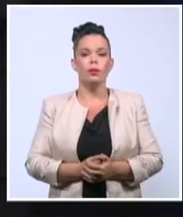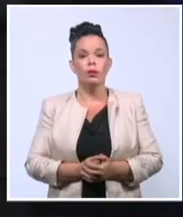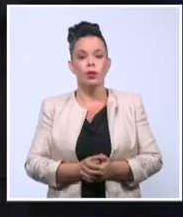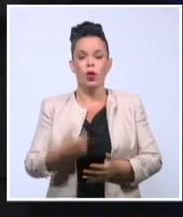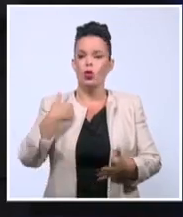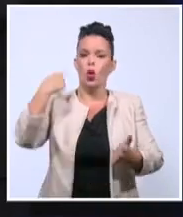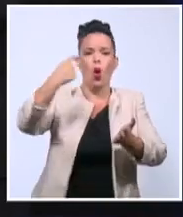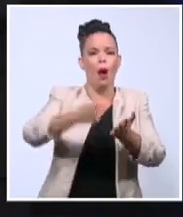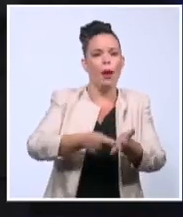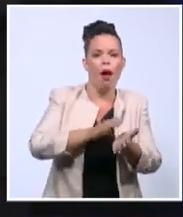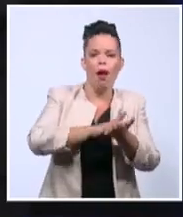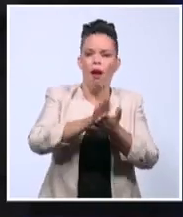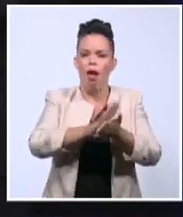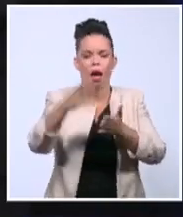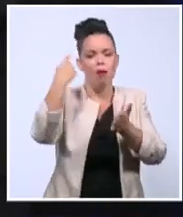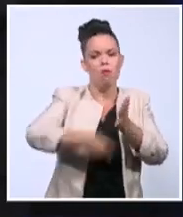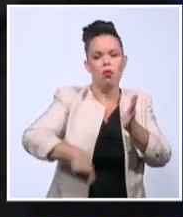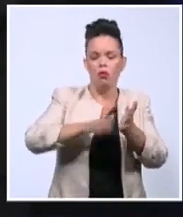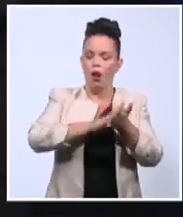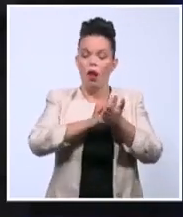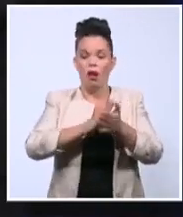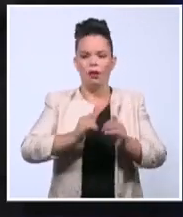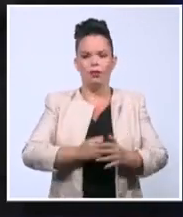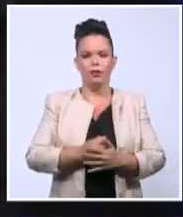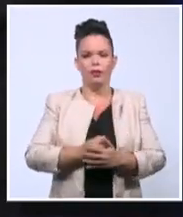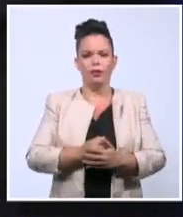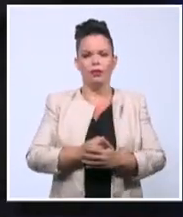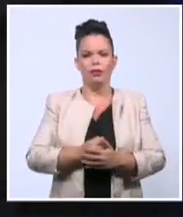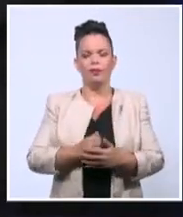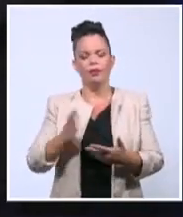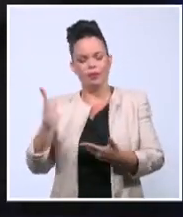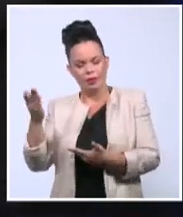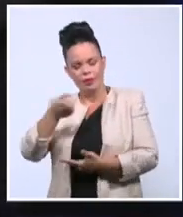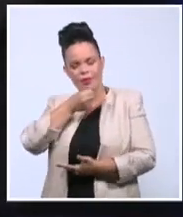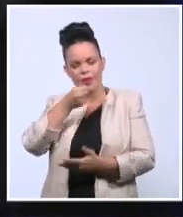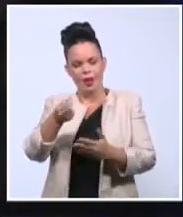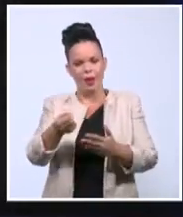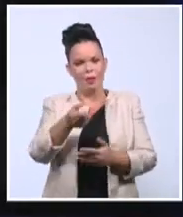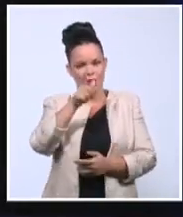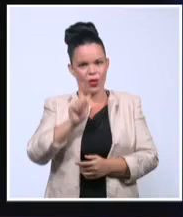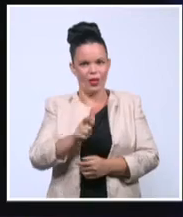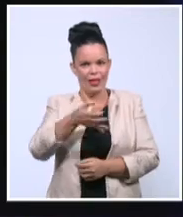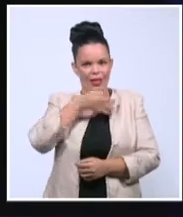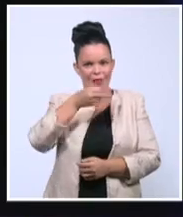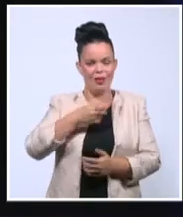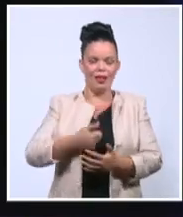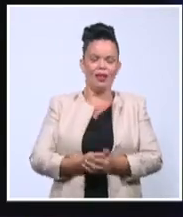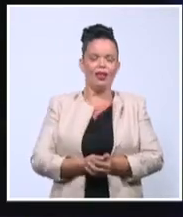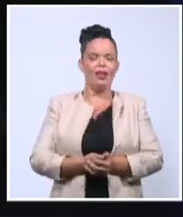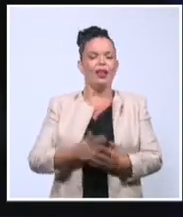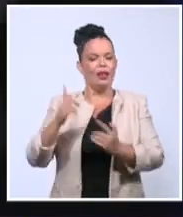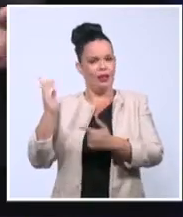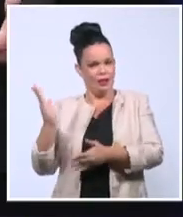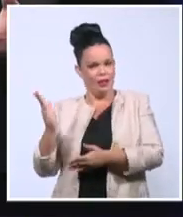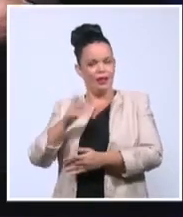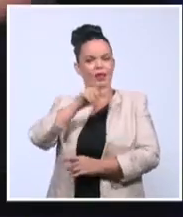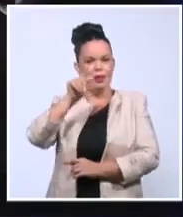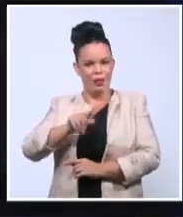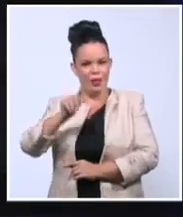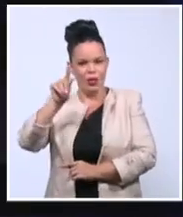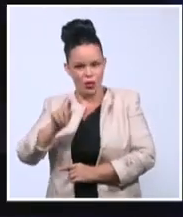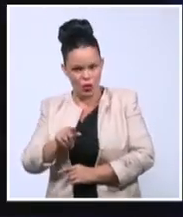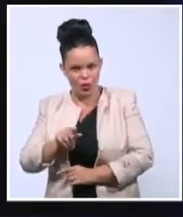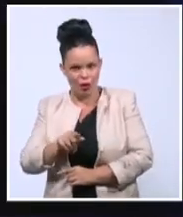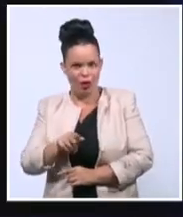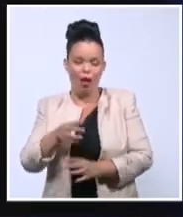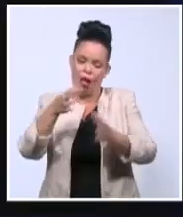Miren, esta buena persona que dice ser así, se porta a veces un poco feo en la calle. Ya vimos lo del desnudo,